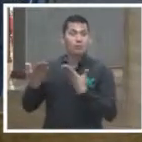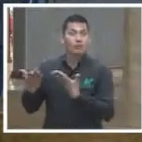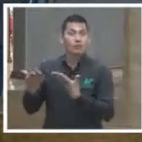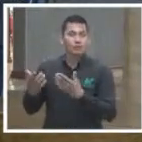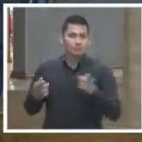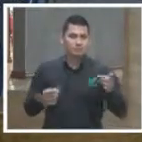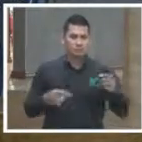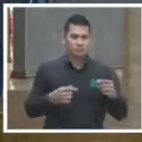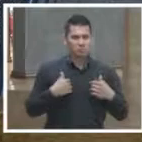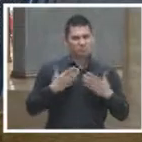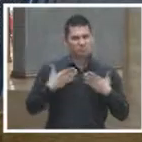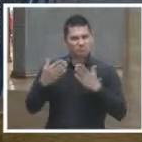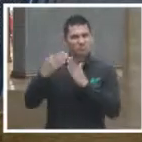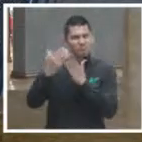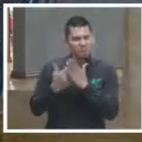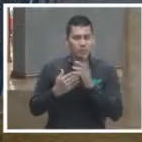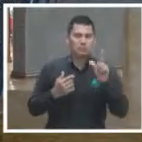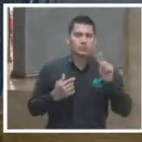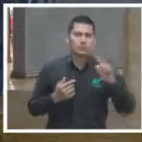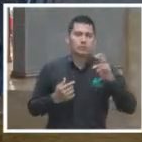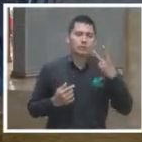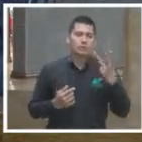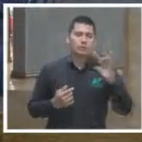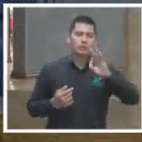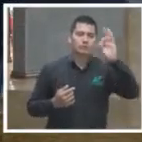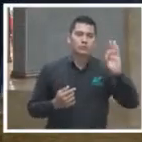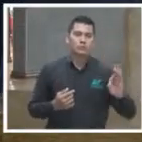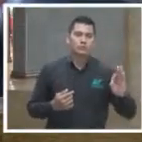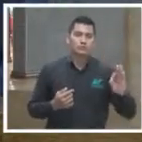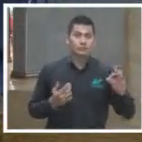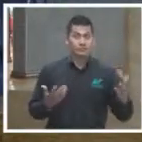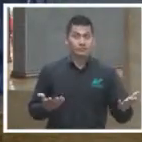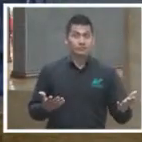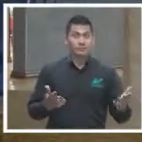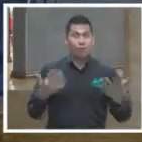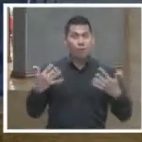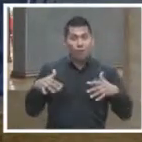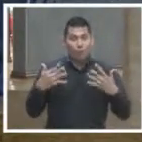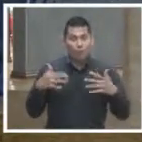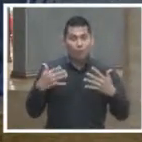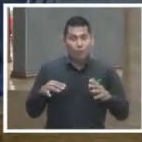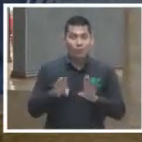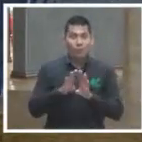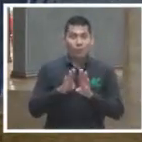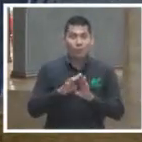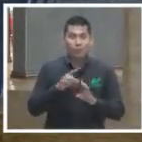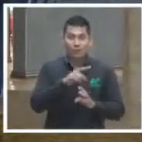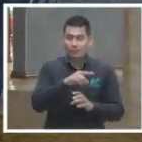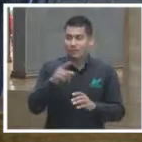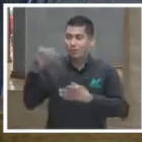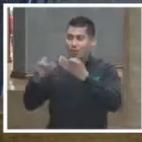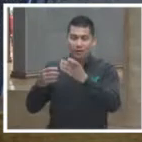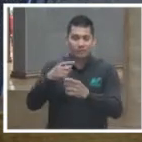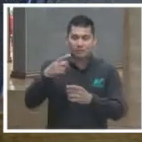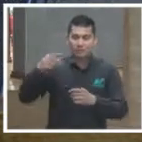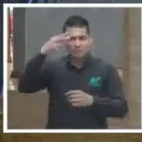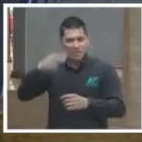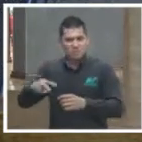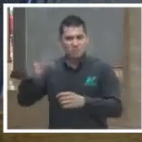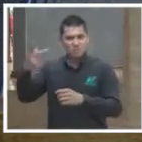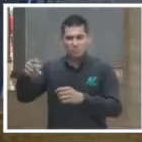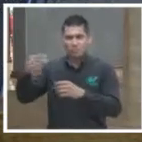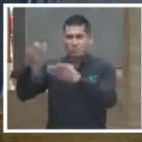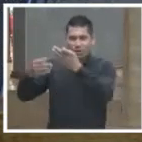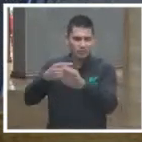73%. Ahí estaba el impacto directo, exacto, prácticamente lo mismo.